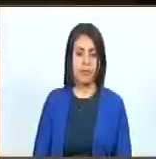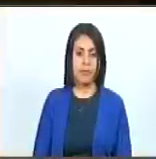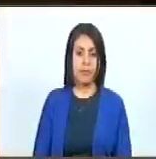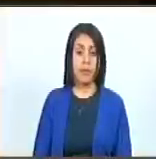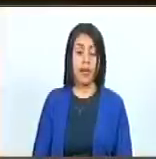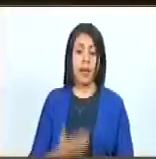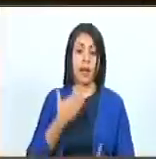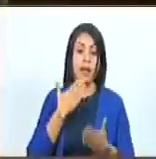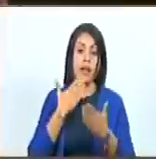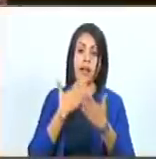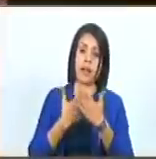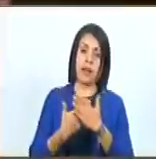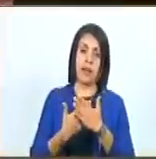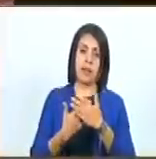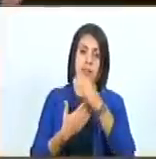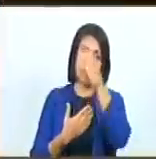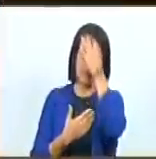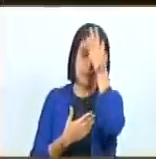Muchísimas gracias.